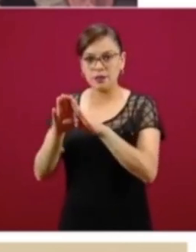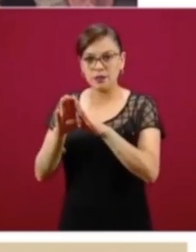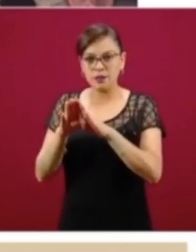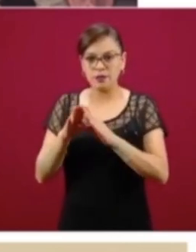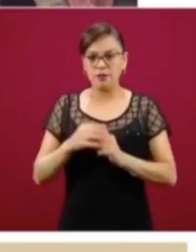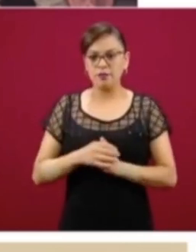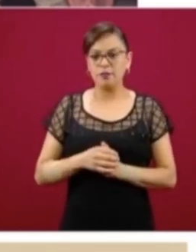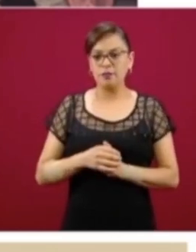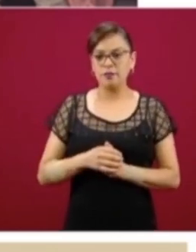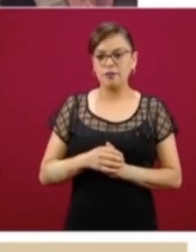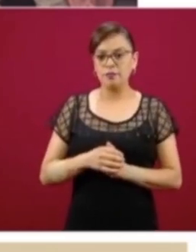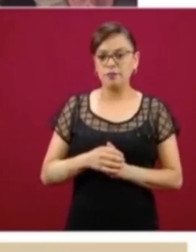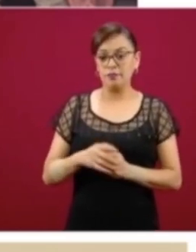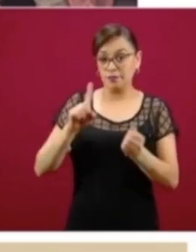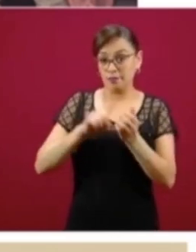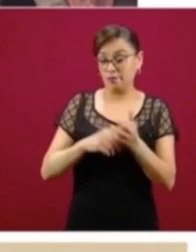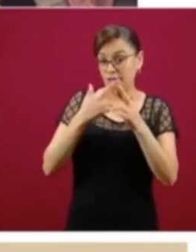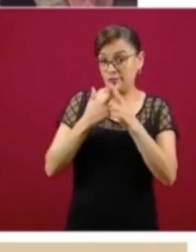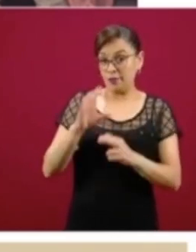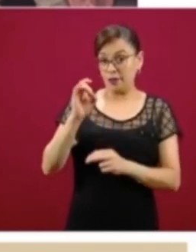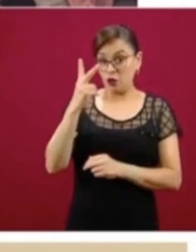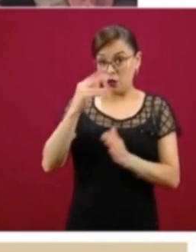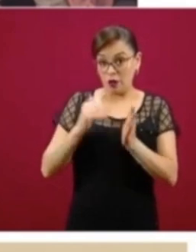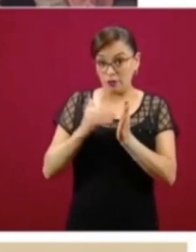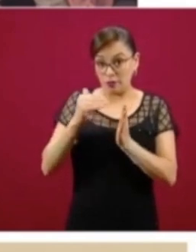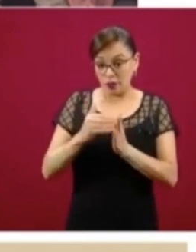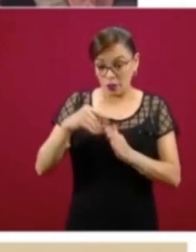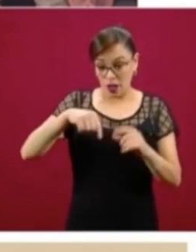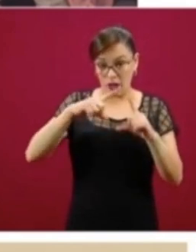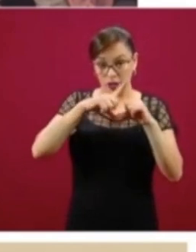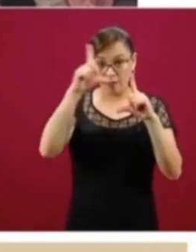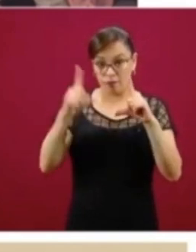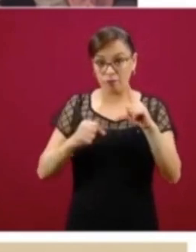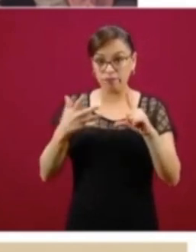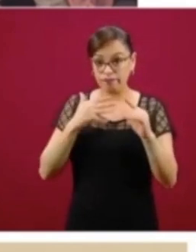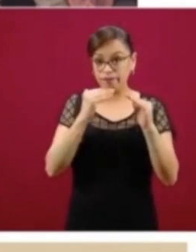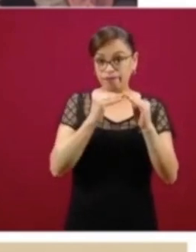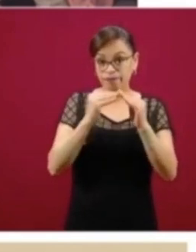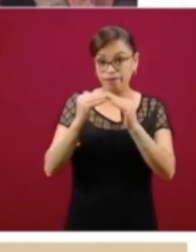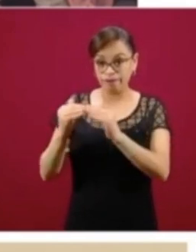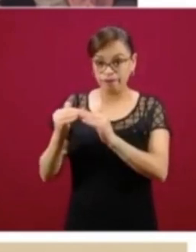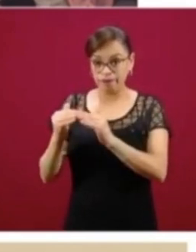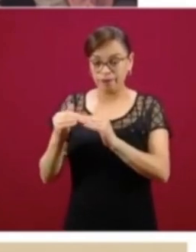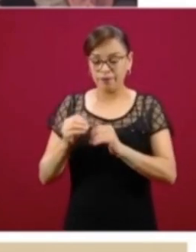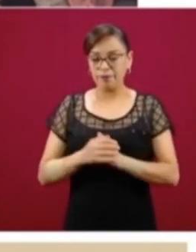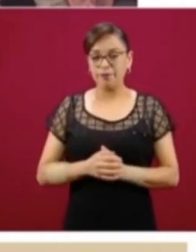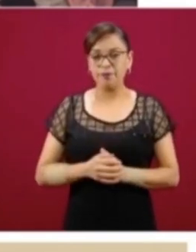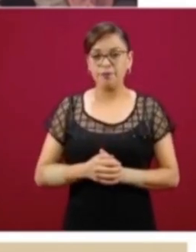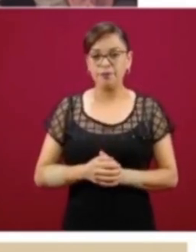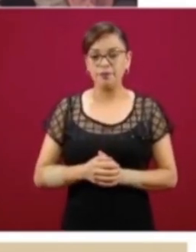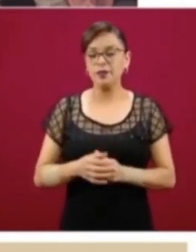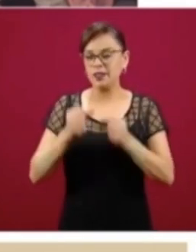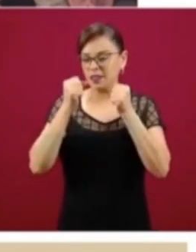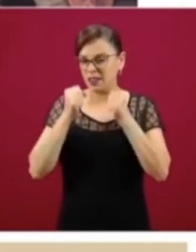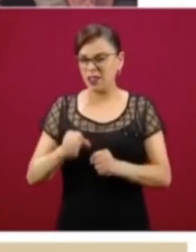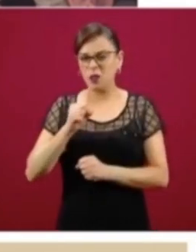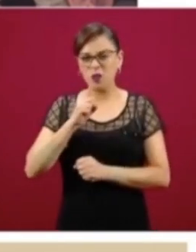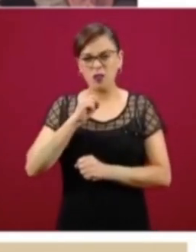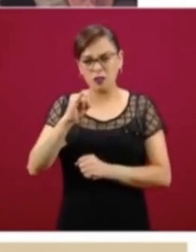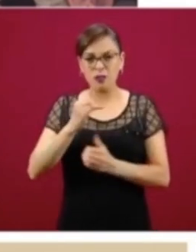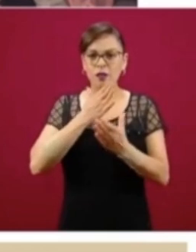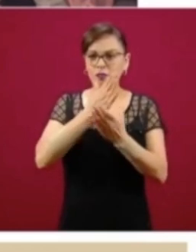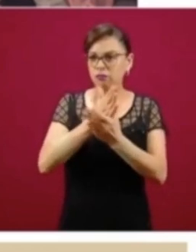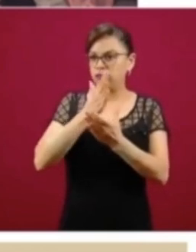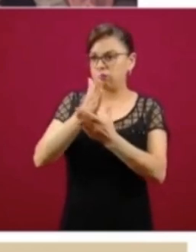de hogares que existen en el país, donde estamos seguros de haber visitado todas las